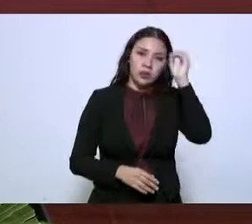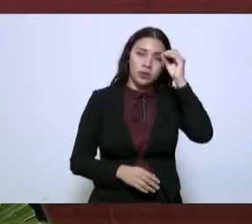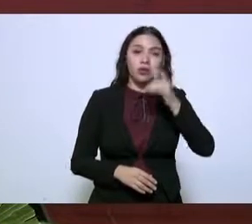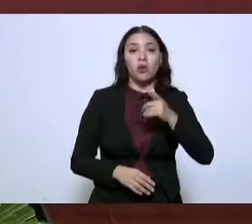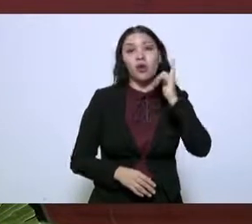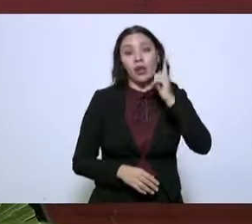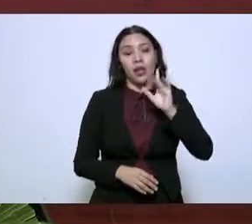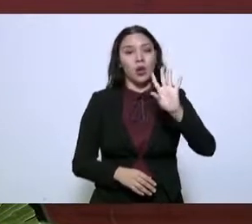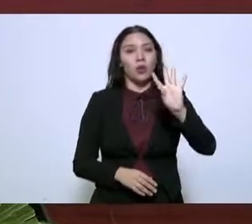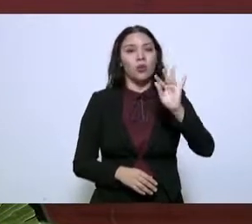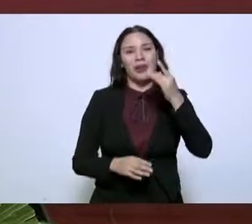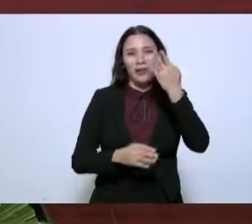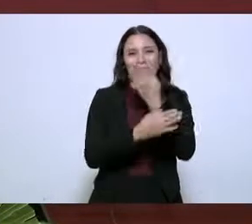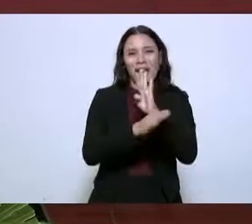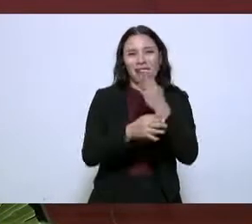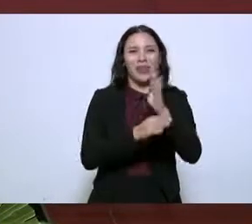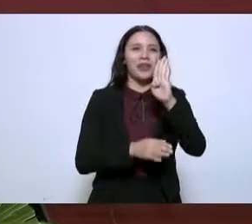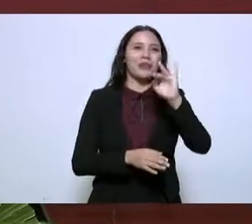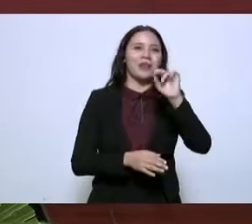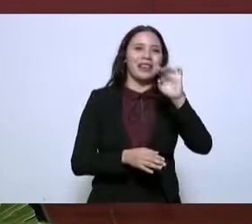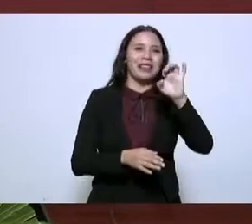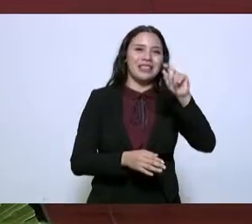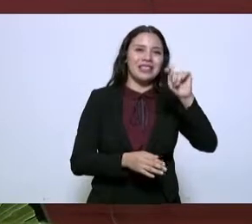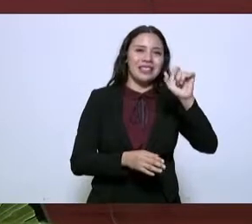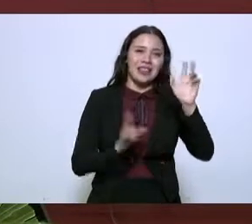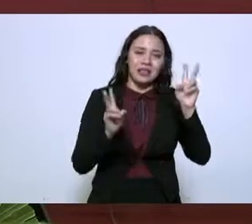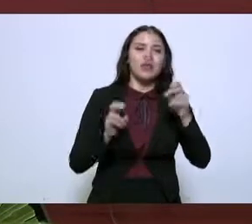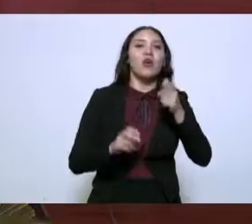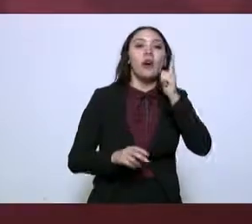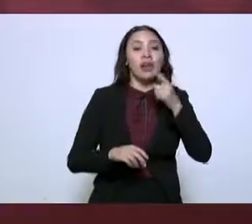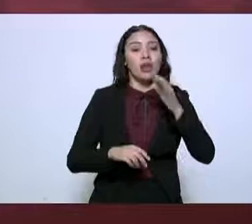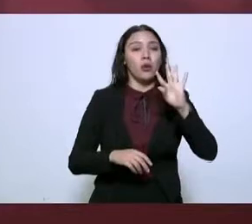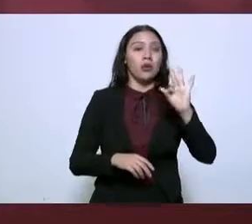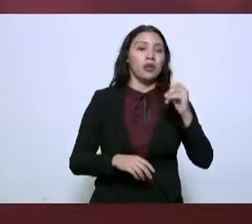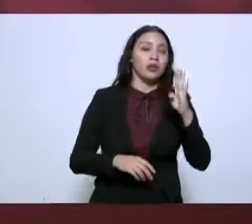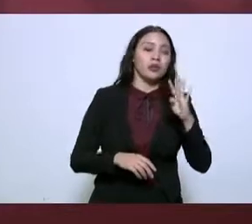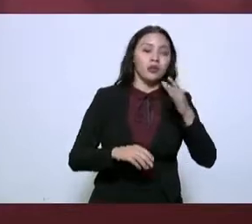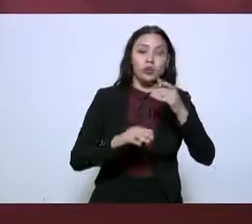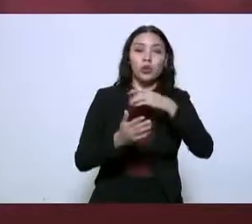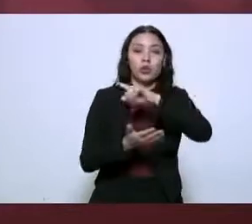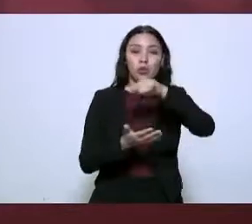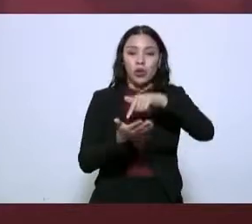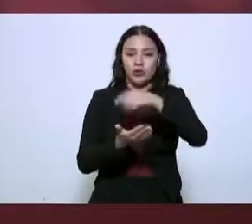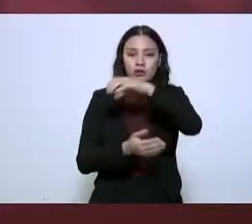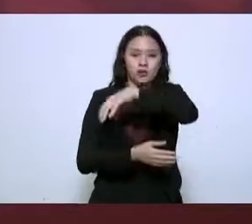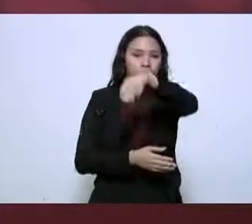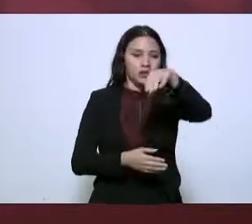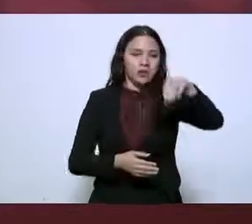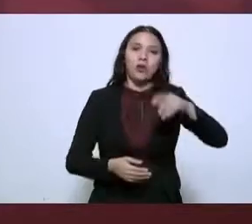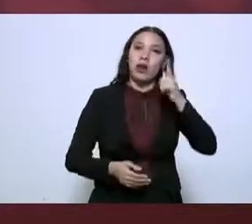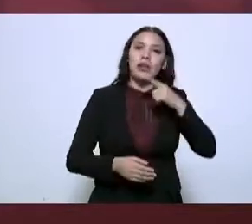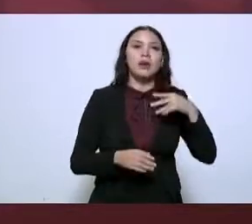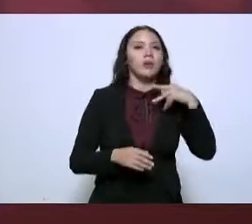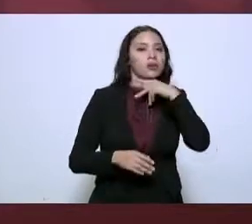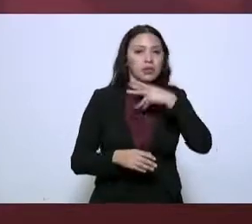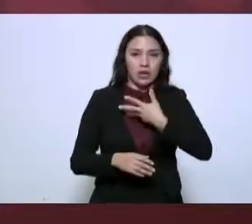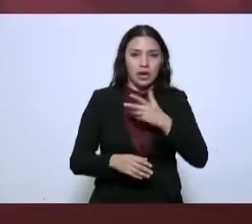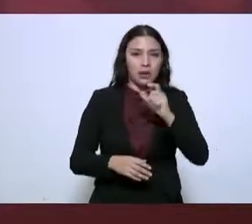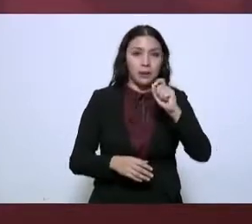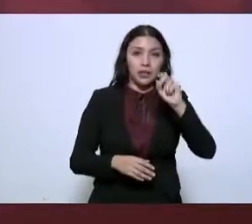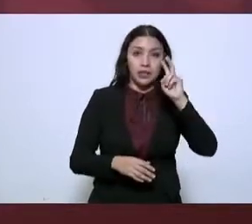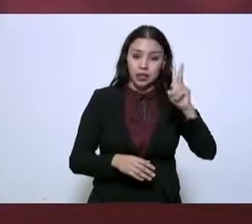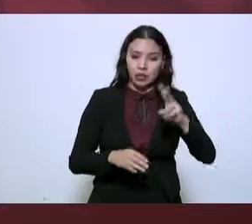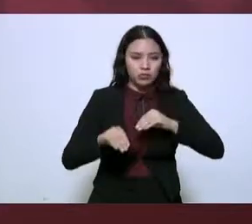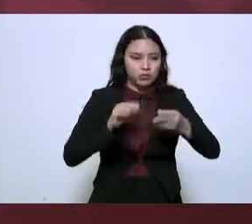sucursales que contará el estado. Hemos concluido 22. Estas